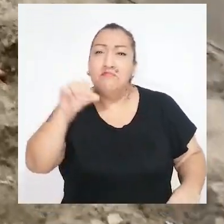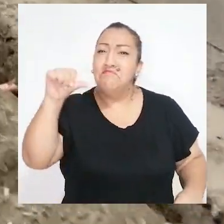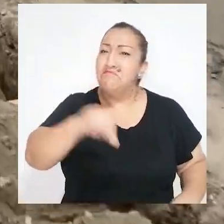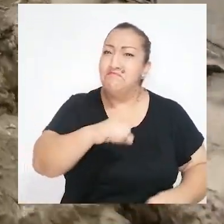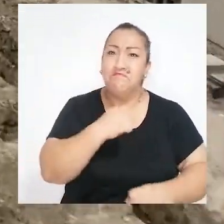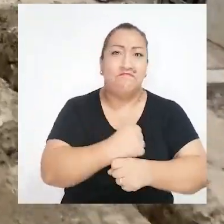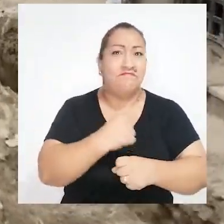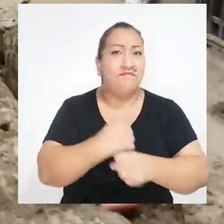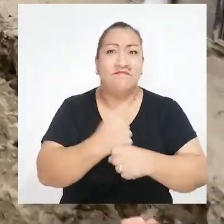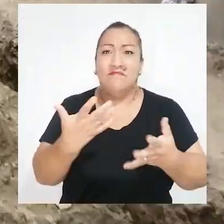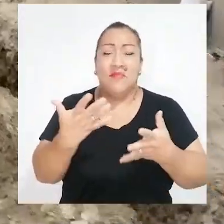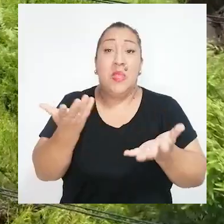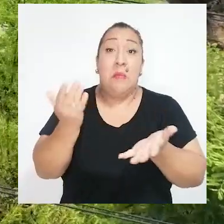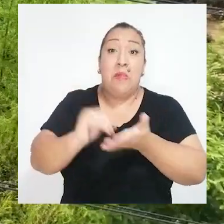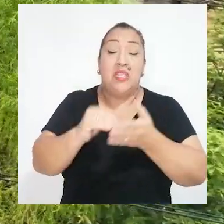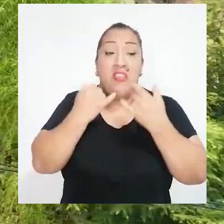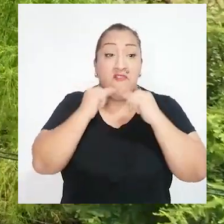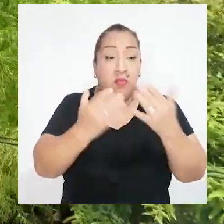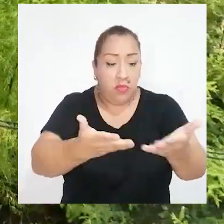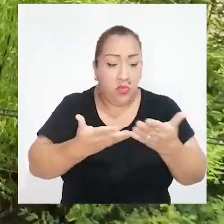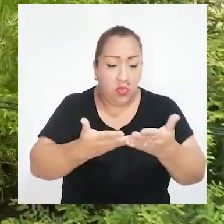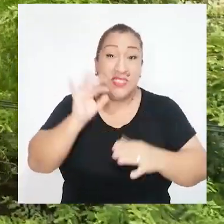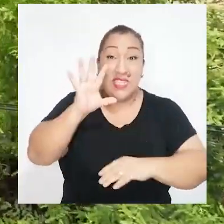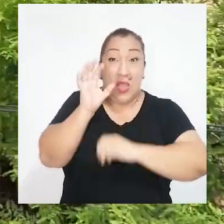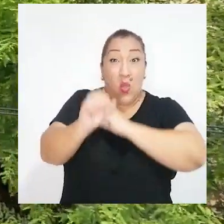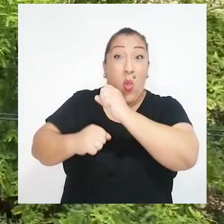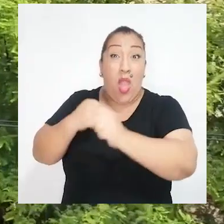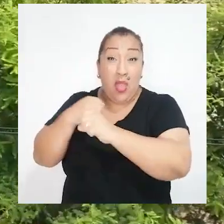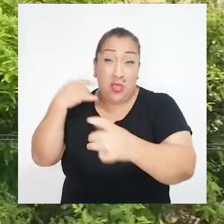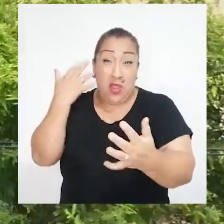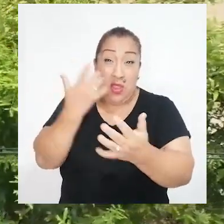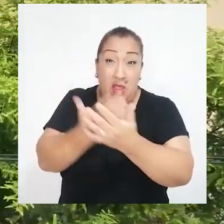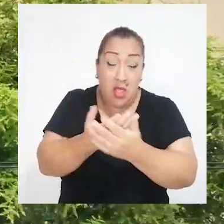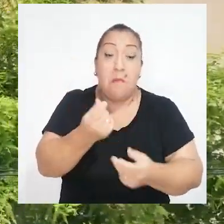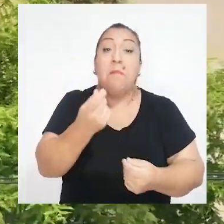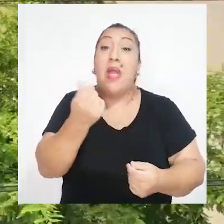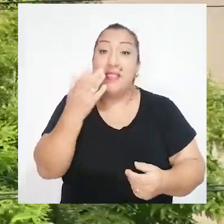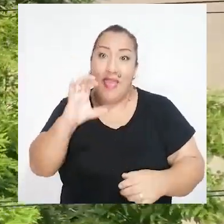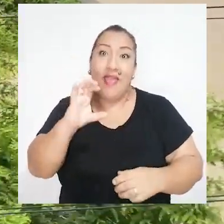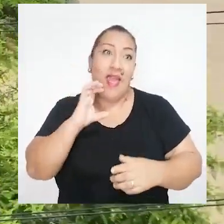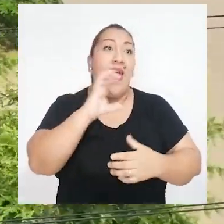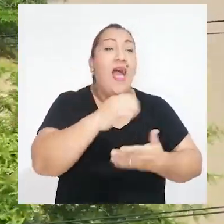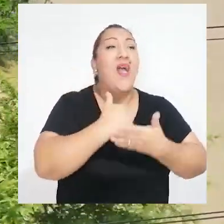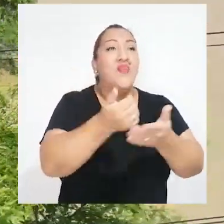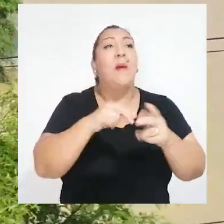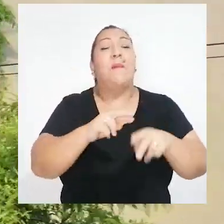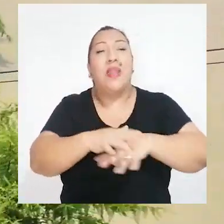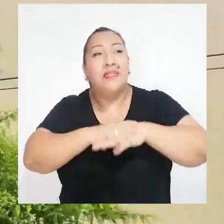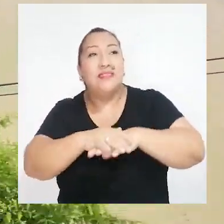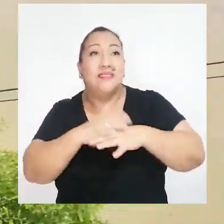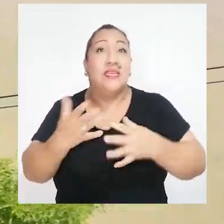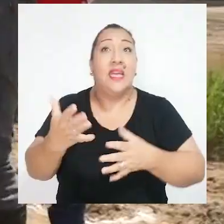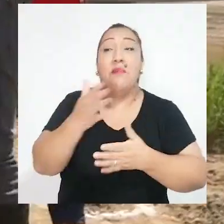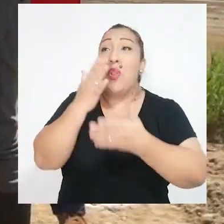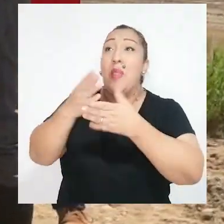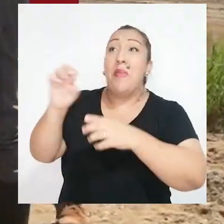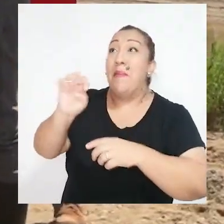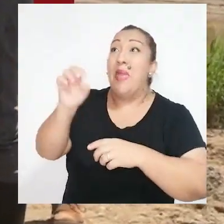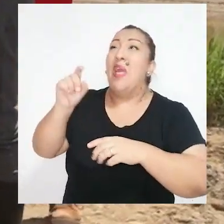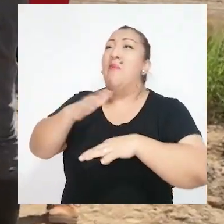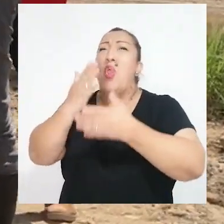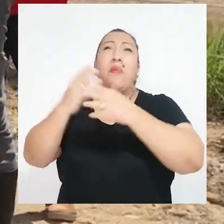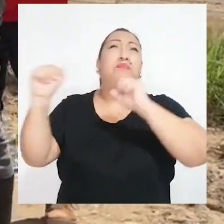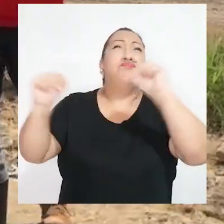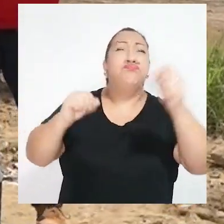evidenciamos esta negligencia. Es más, de acuerdo a los reportes, en los últimos cinco años, los fondos destinados a reducir la vulnerabilidad y